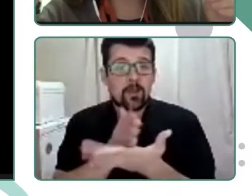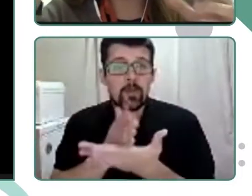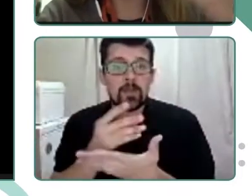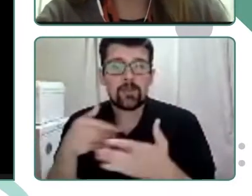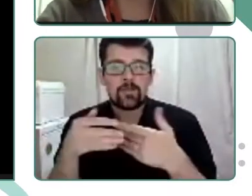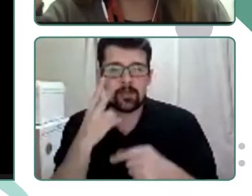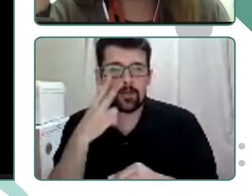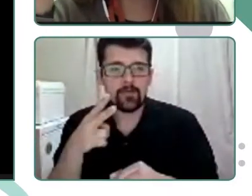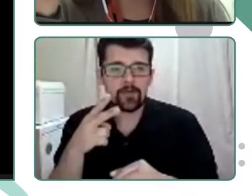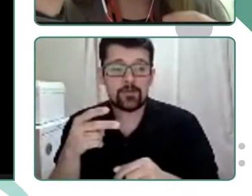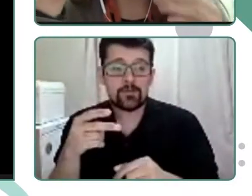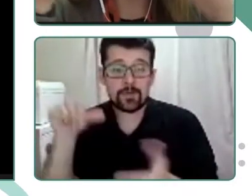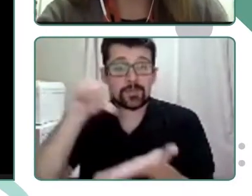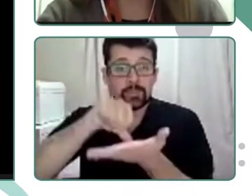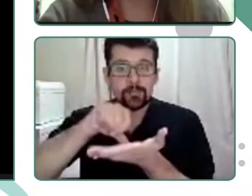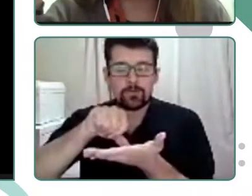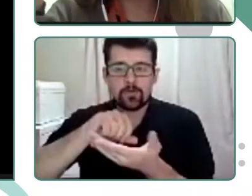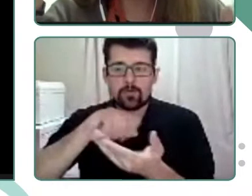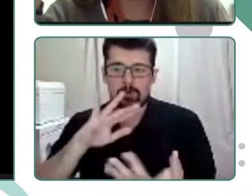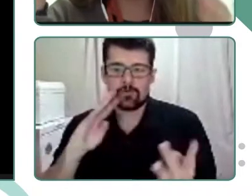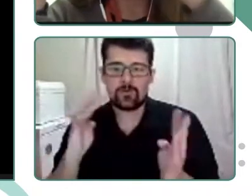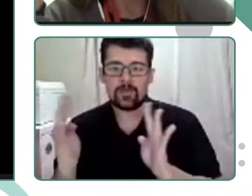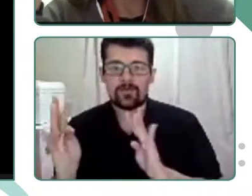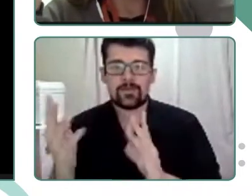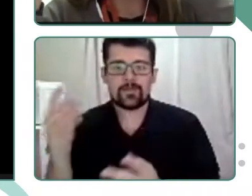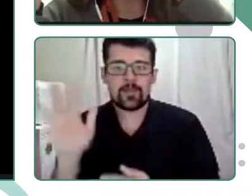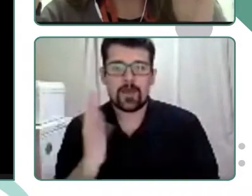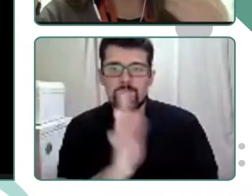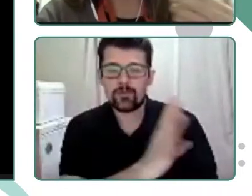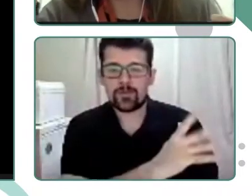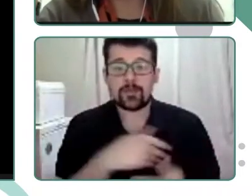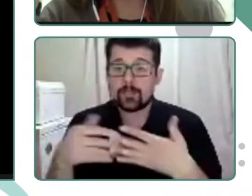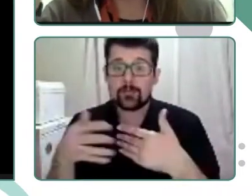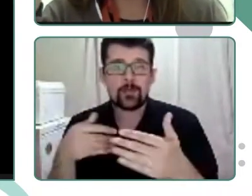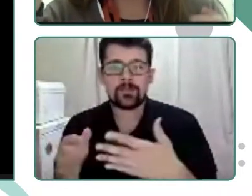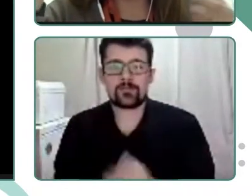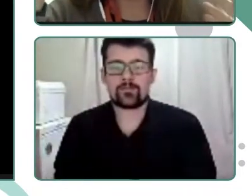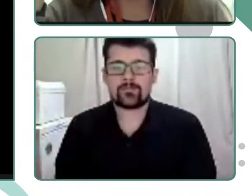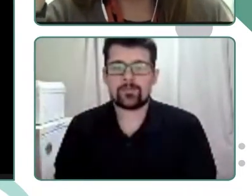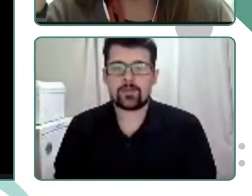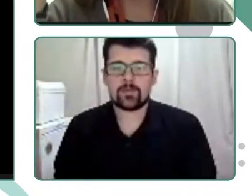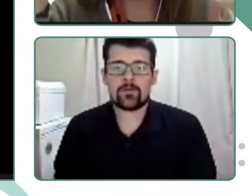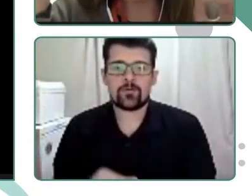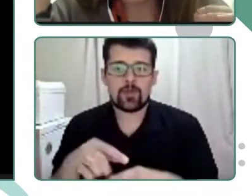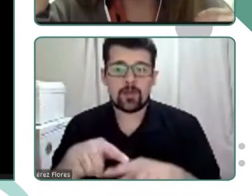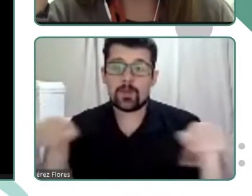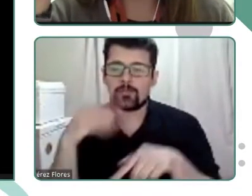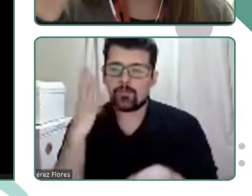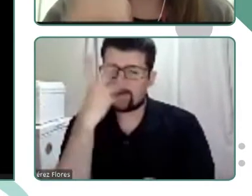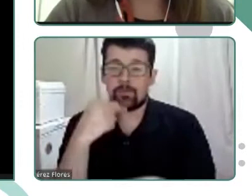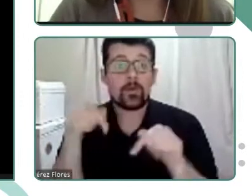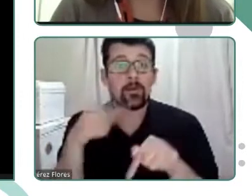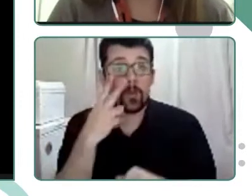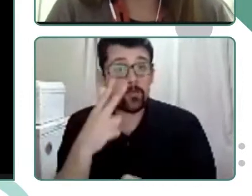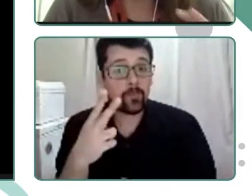en el centro, rodeado de naturaleza, un espacio hermoso rural. Y para contextualizar vamos a ver a continuación un breve video,